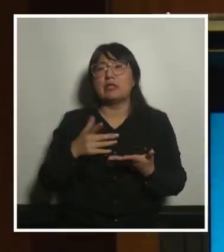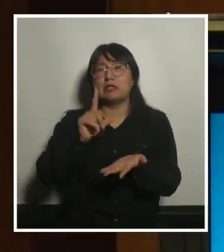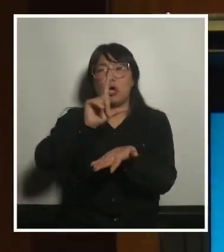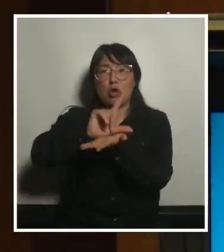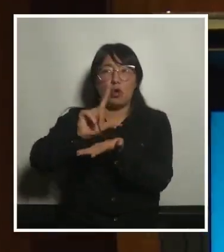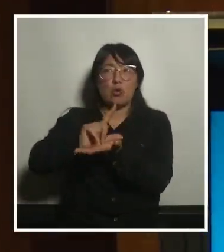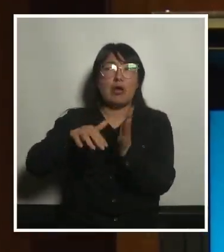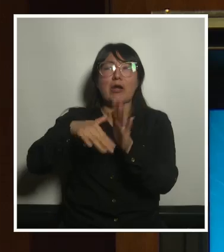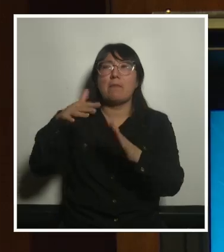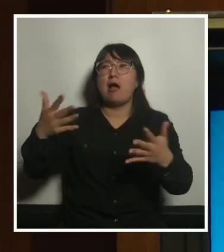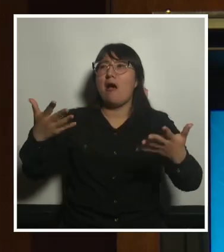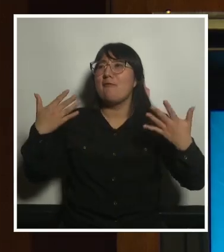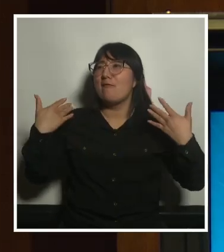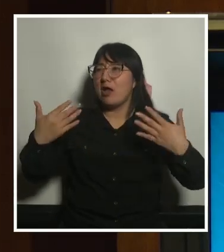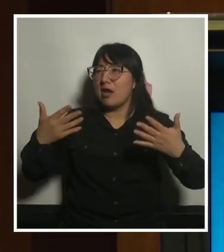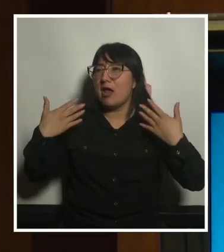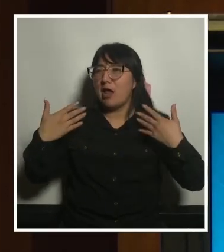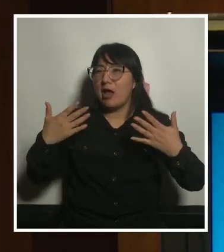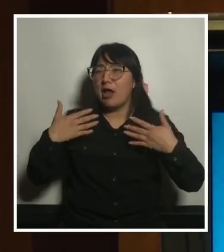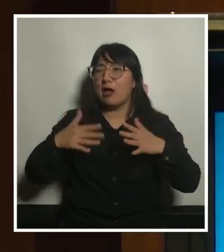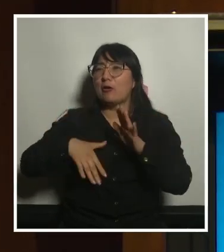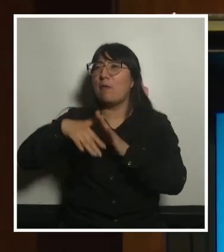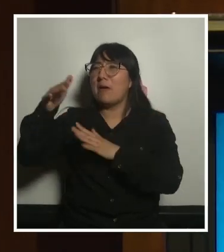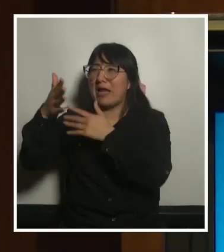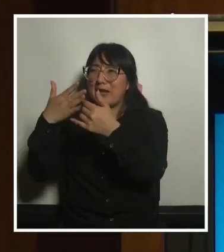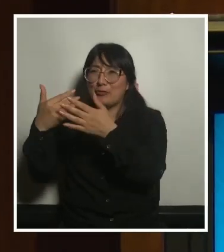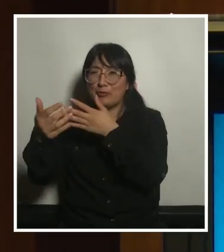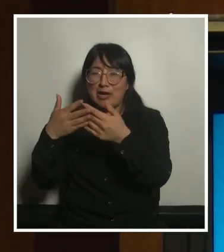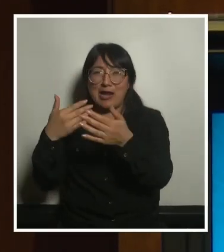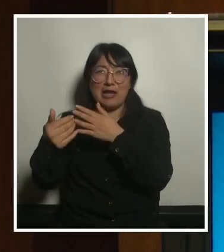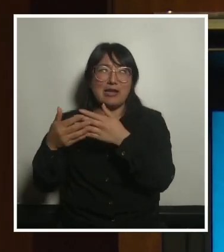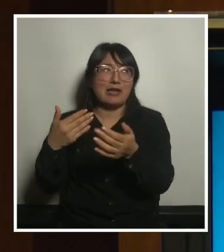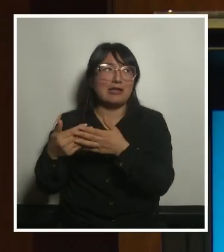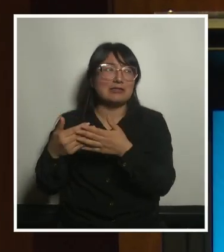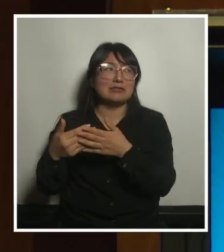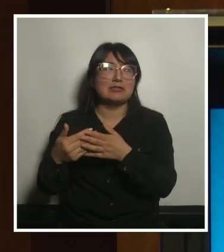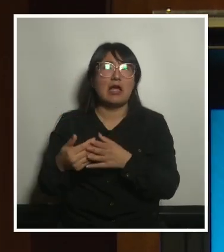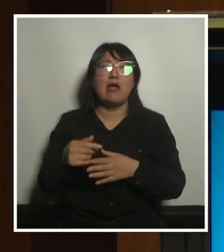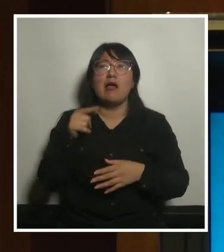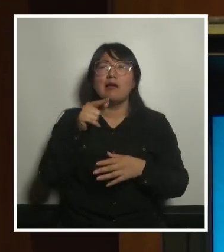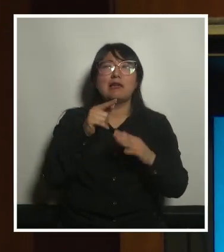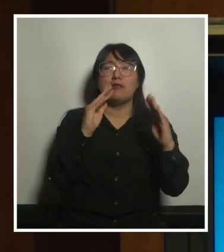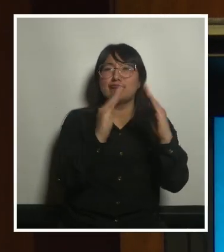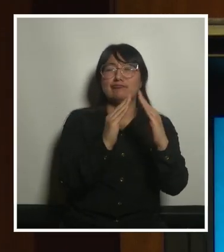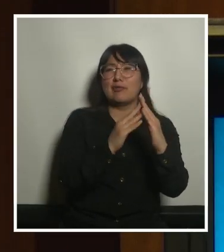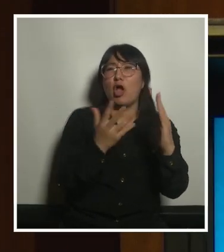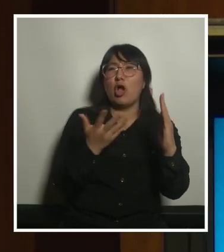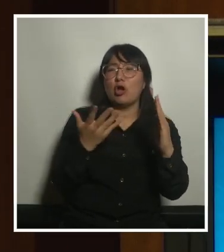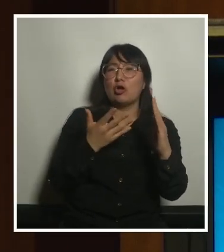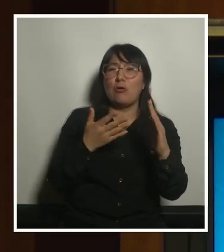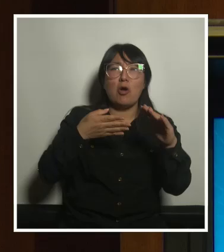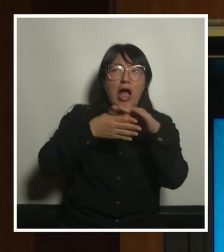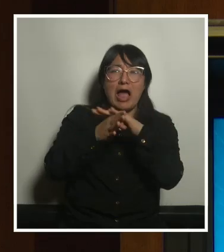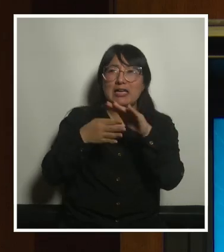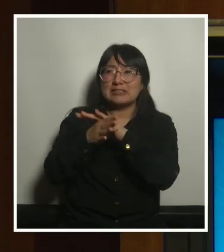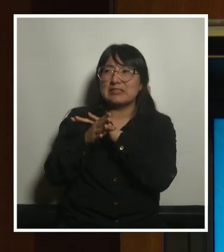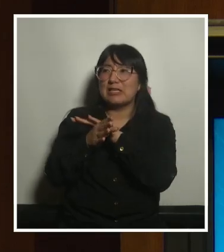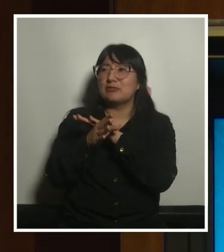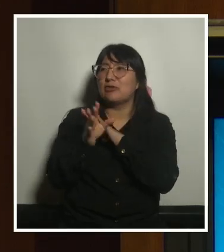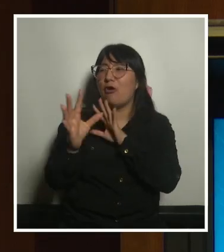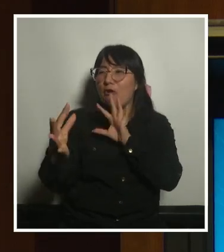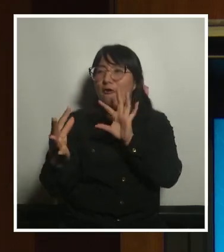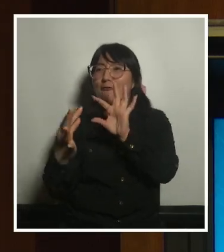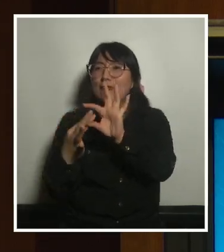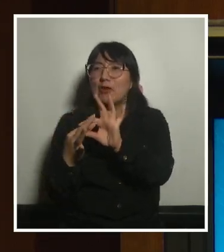con intensidad de vegetación habitabilidad en el fondo habla del confort térmico del acceso y el vínculo con los elementos